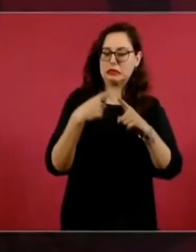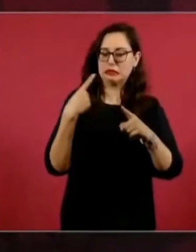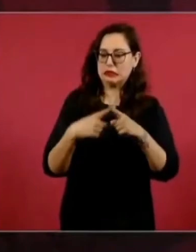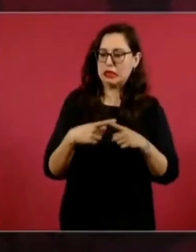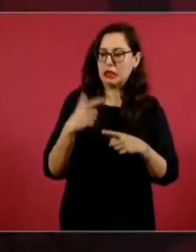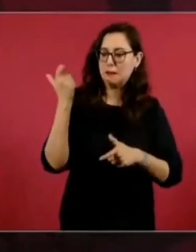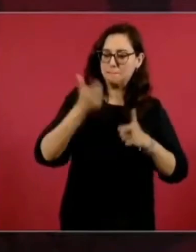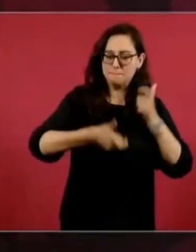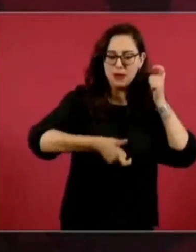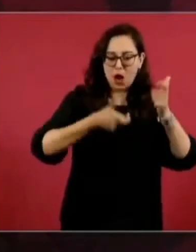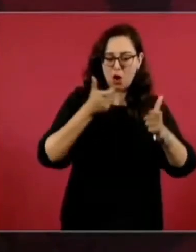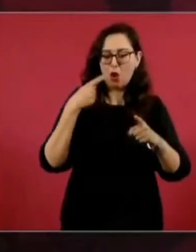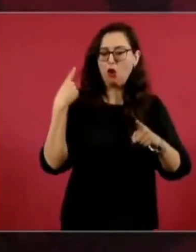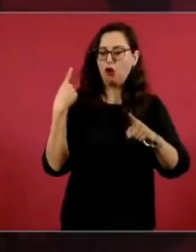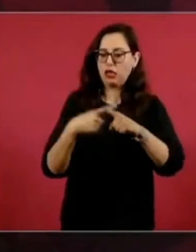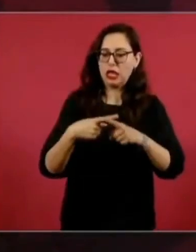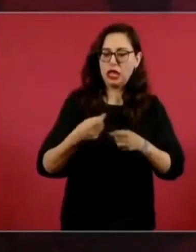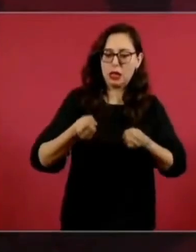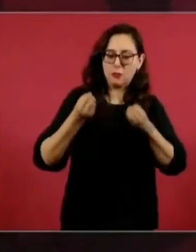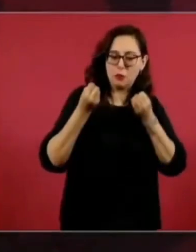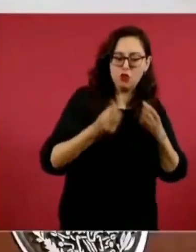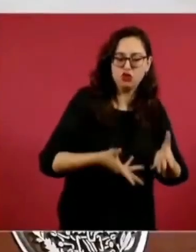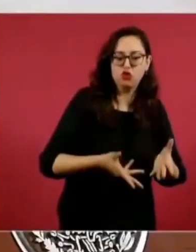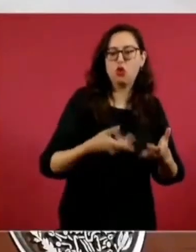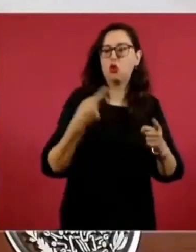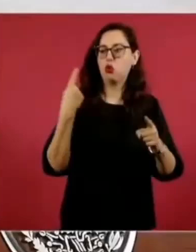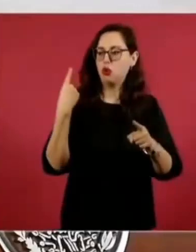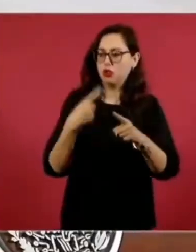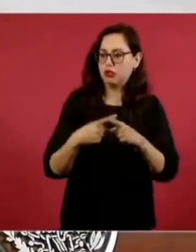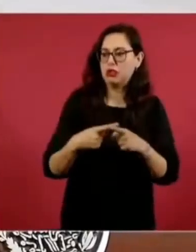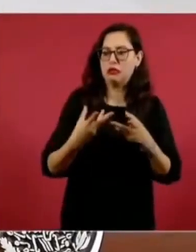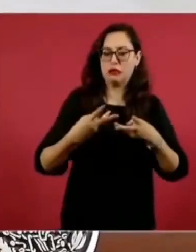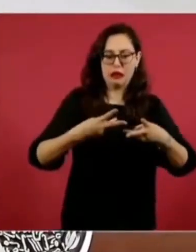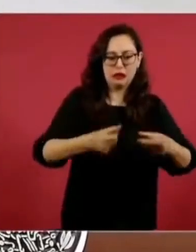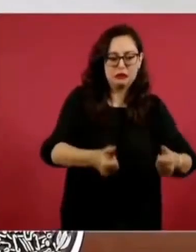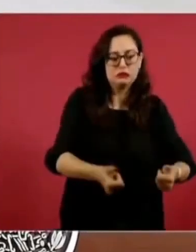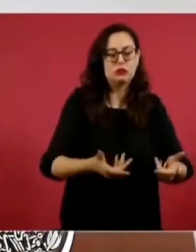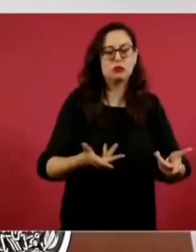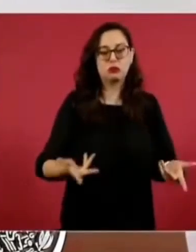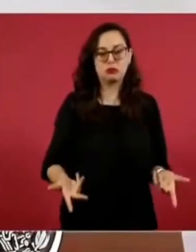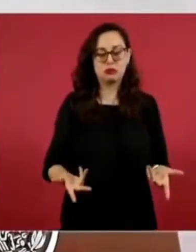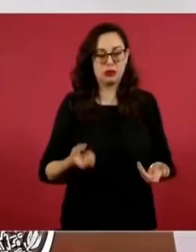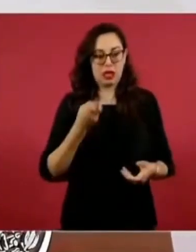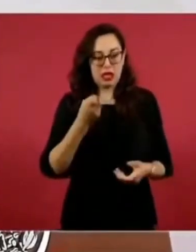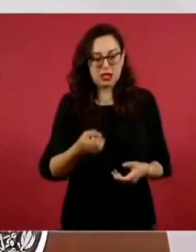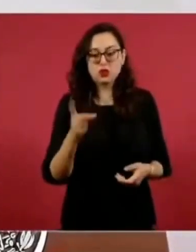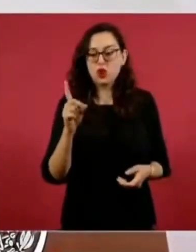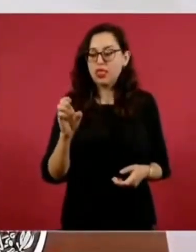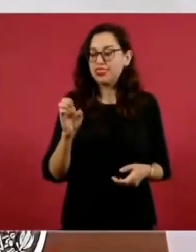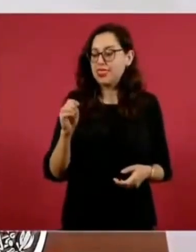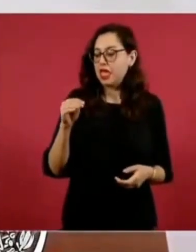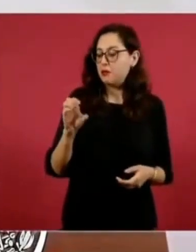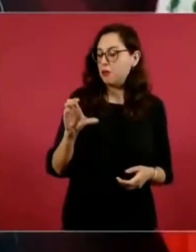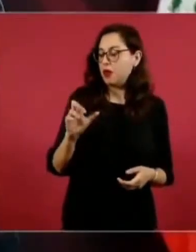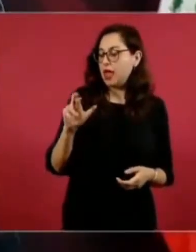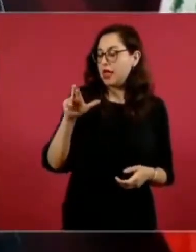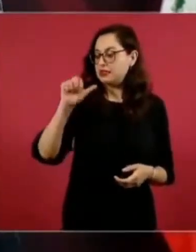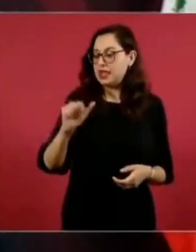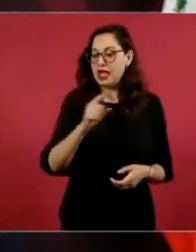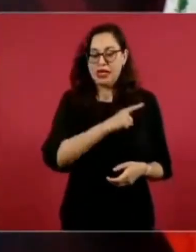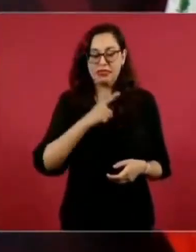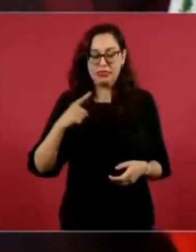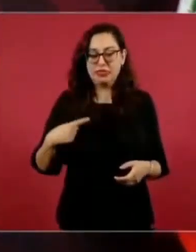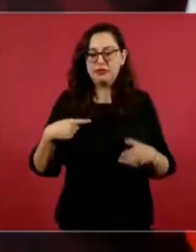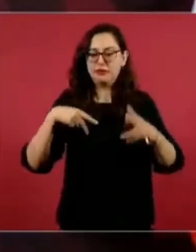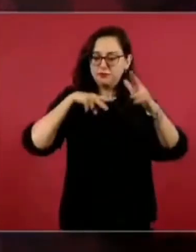Pues hablamos de que la democracia tiene que ver con la transparencia. Quiénes aportaron tanto dinero, en